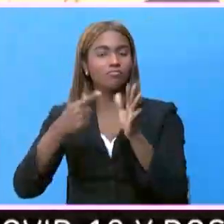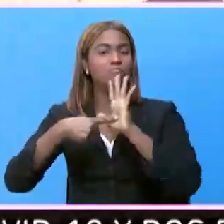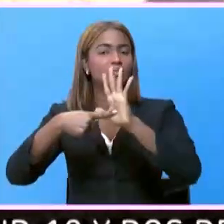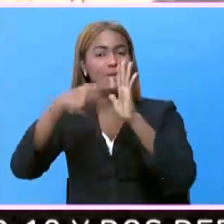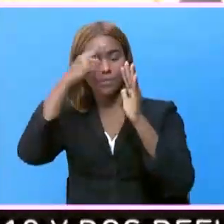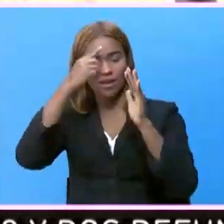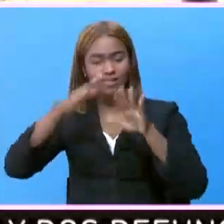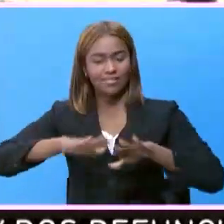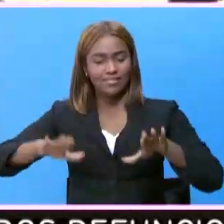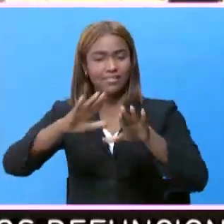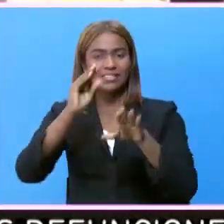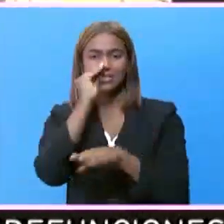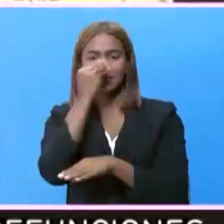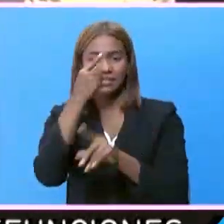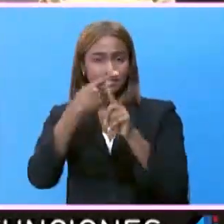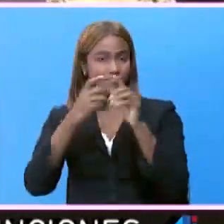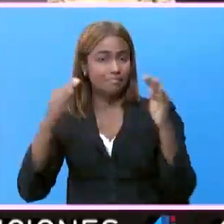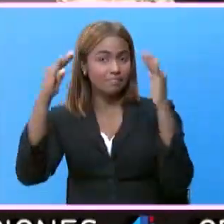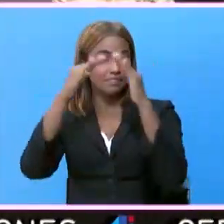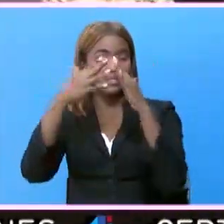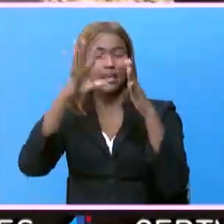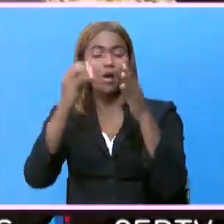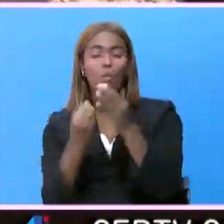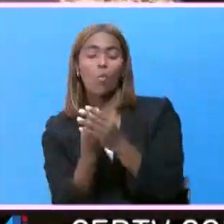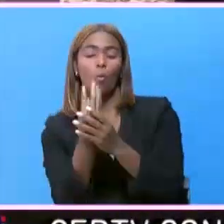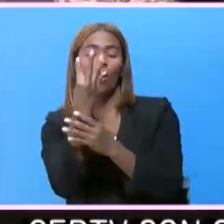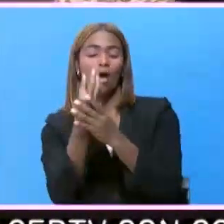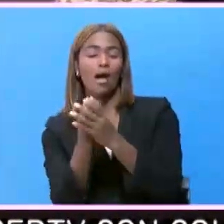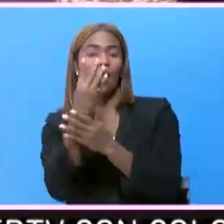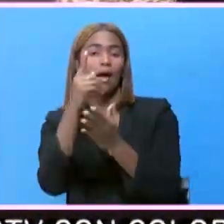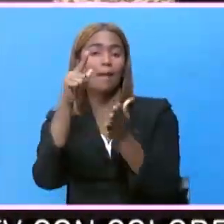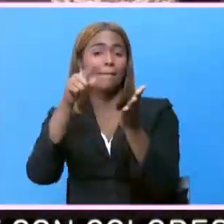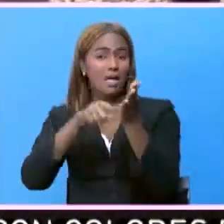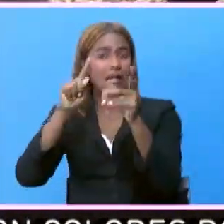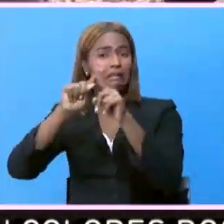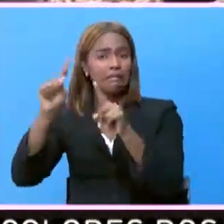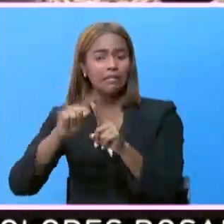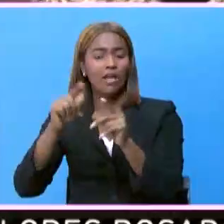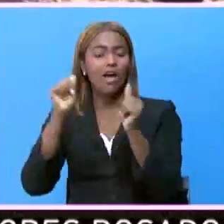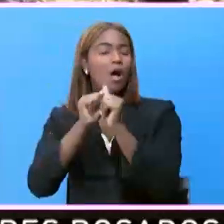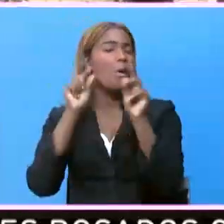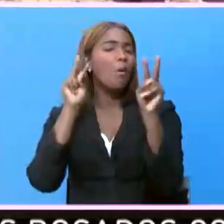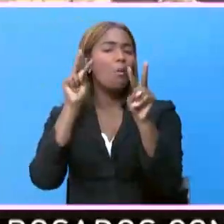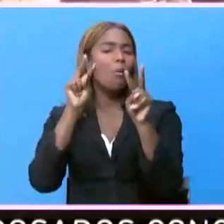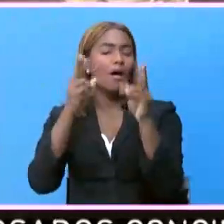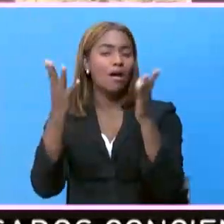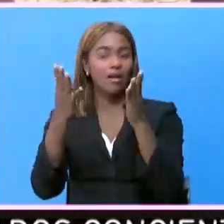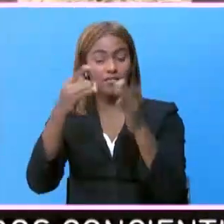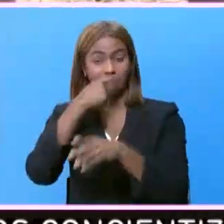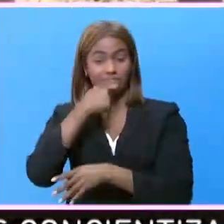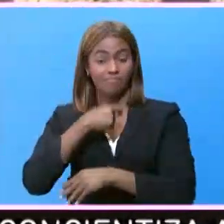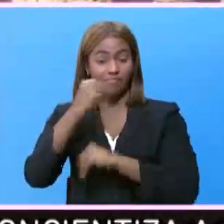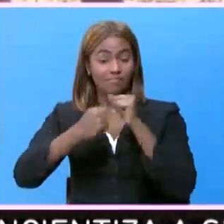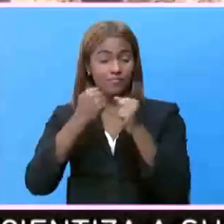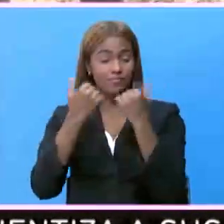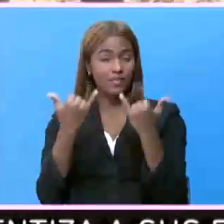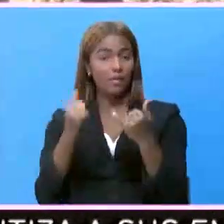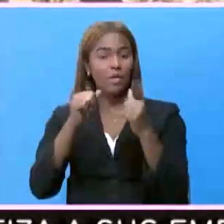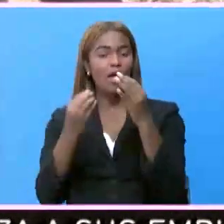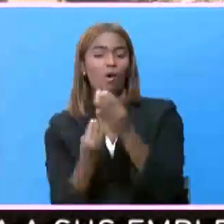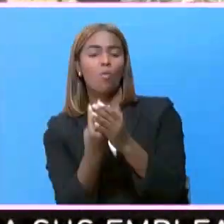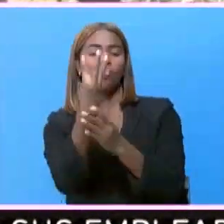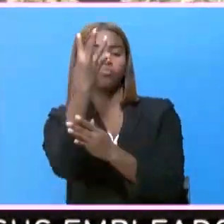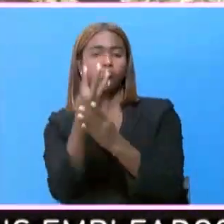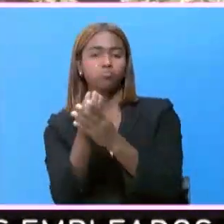en los jardines del Palacio Nacional, se han plantado miles de especies con la proyección de que en diciembre de este año se planten